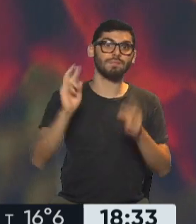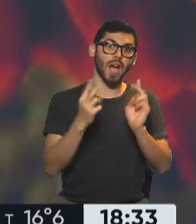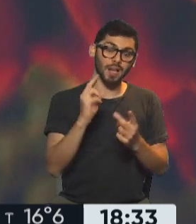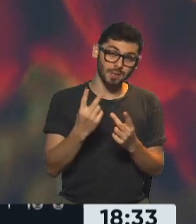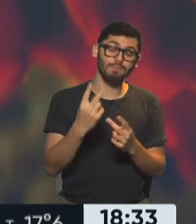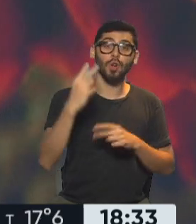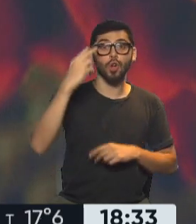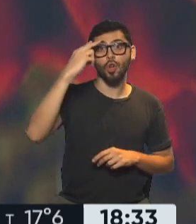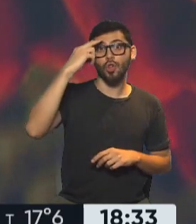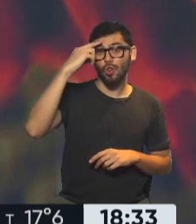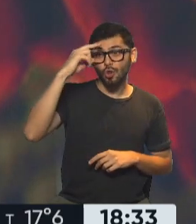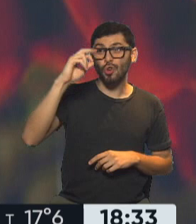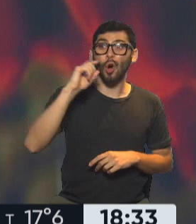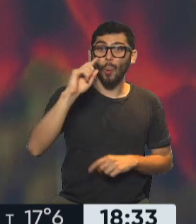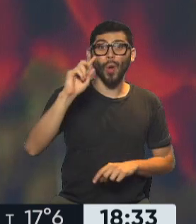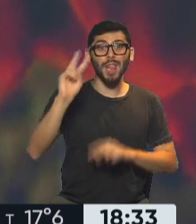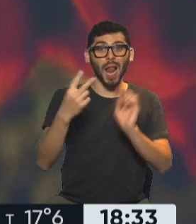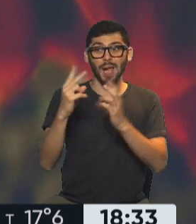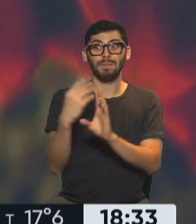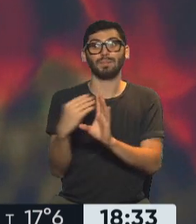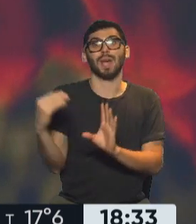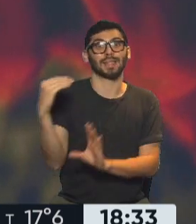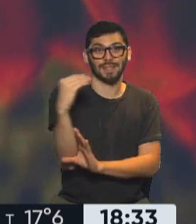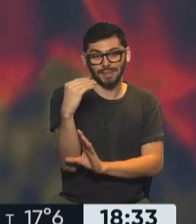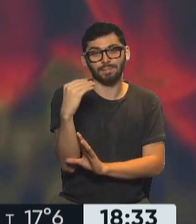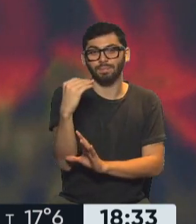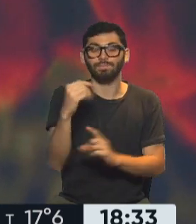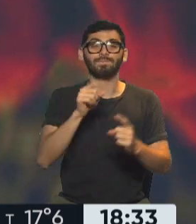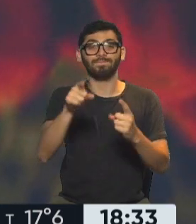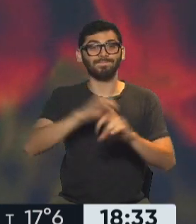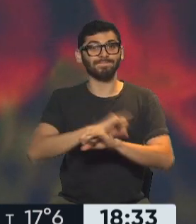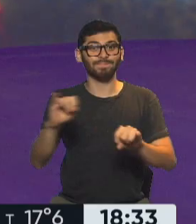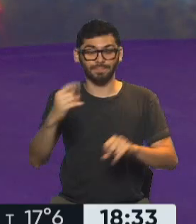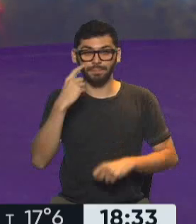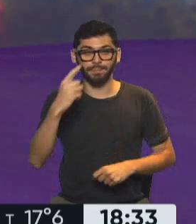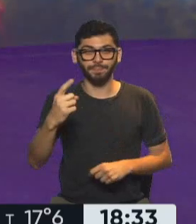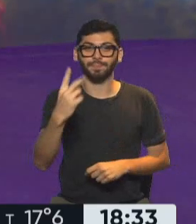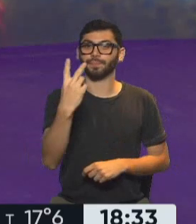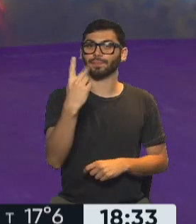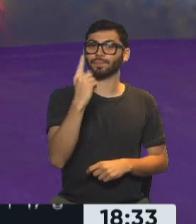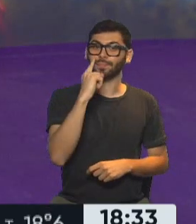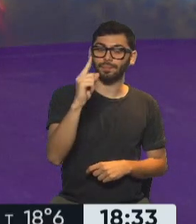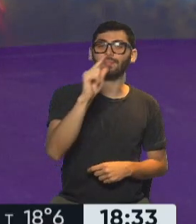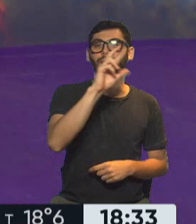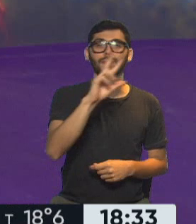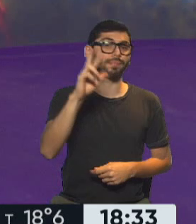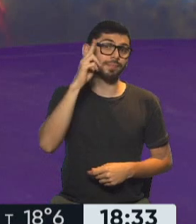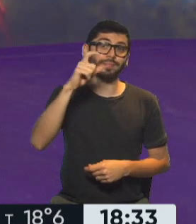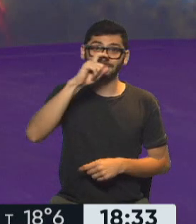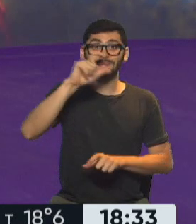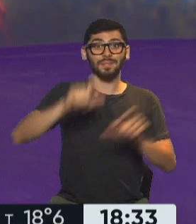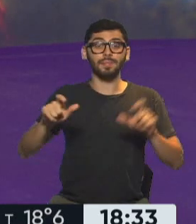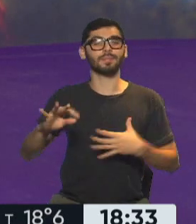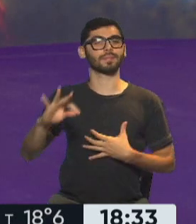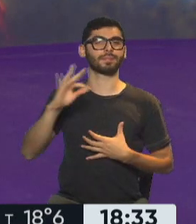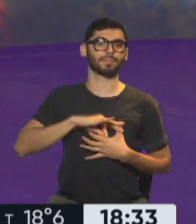90.000 casos en nuestro país. Estos son los datos. Vemos la placa 21.387, es el número de